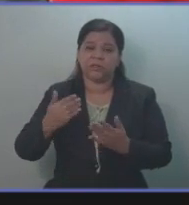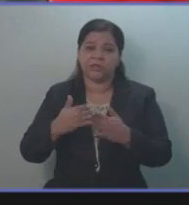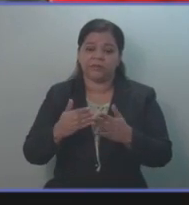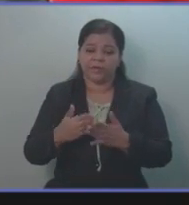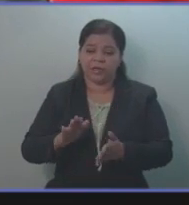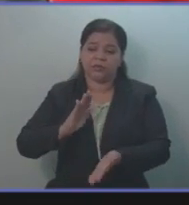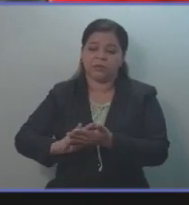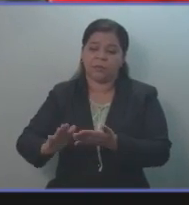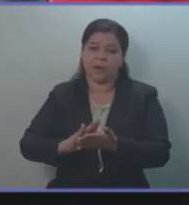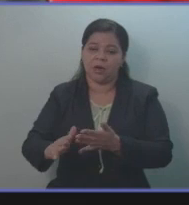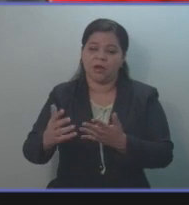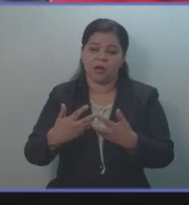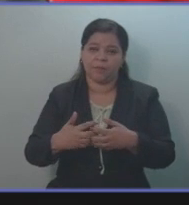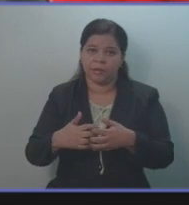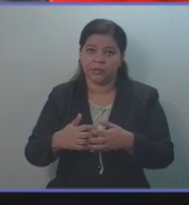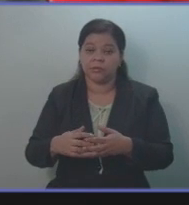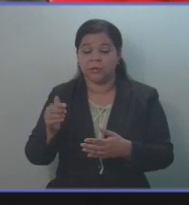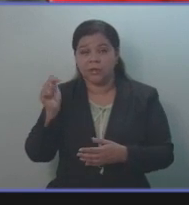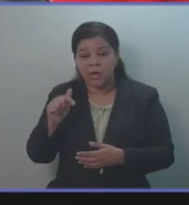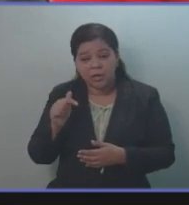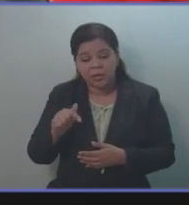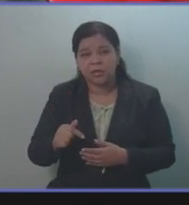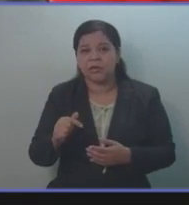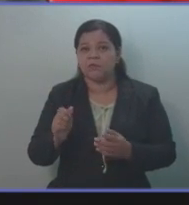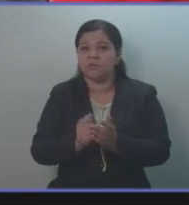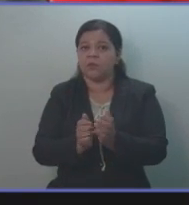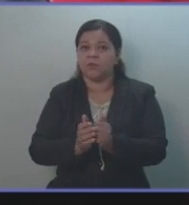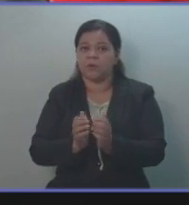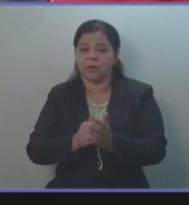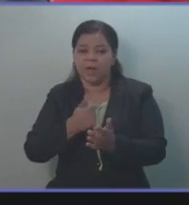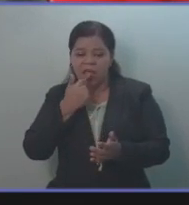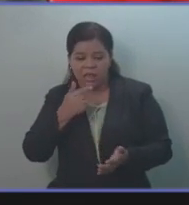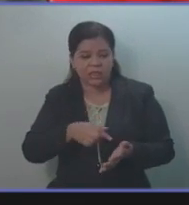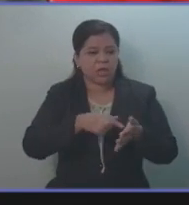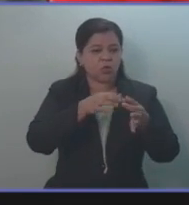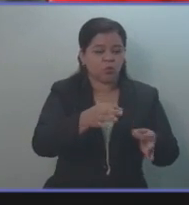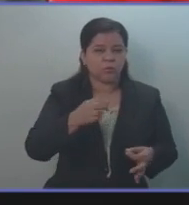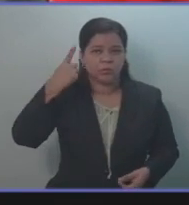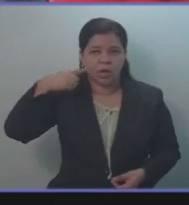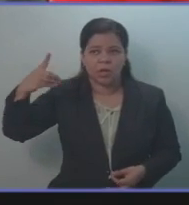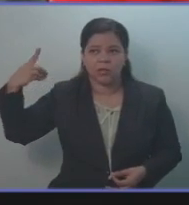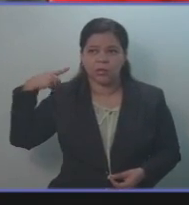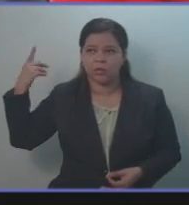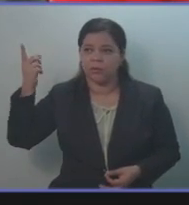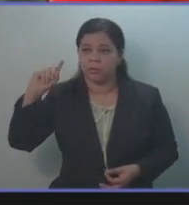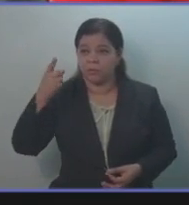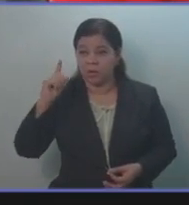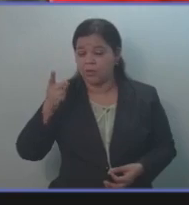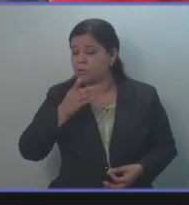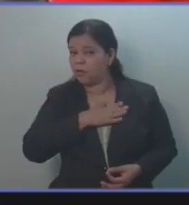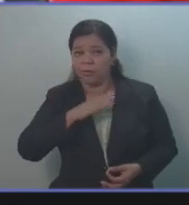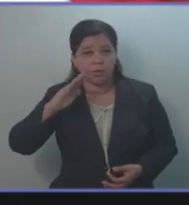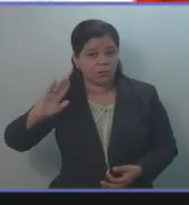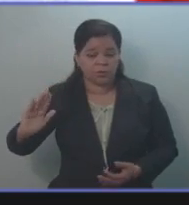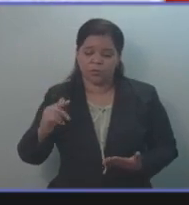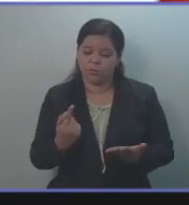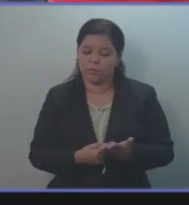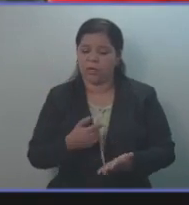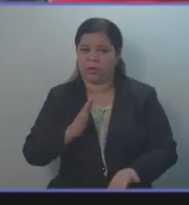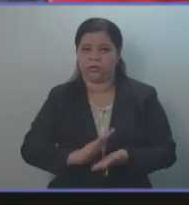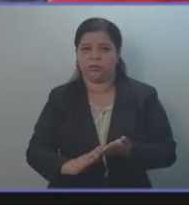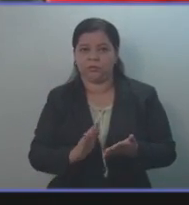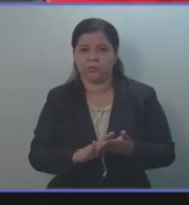acreedores, generando en muchos casos amenazas de demandas a directores y maestros por el incumplimiento en los pagos.